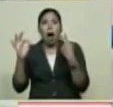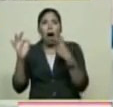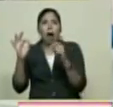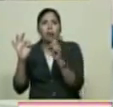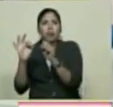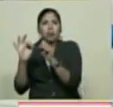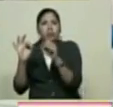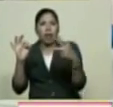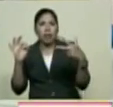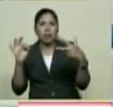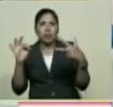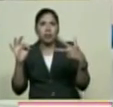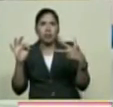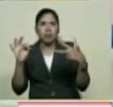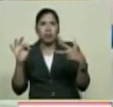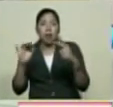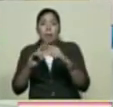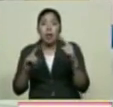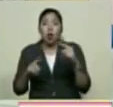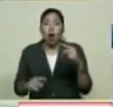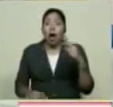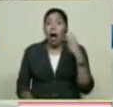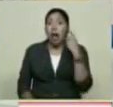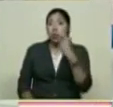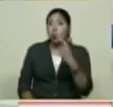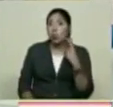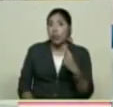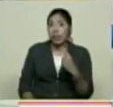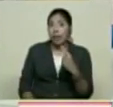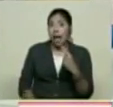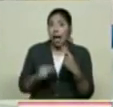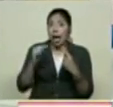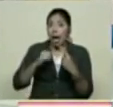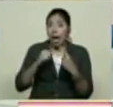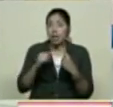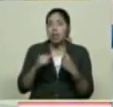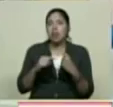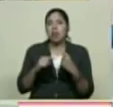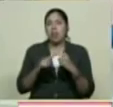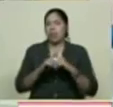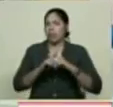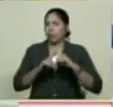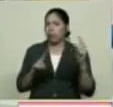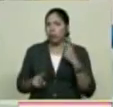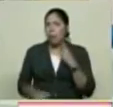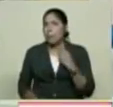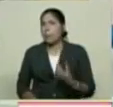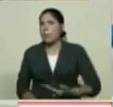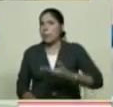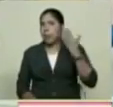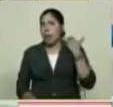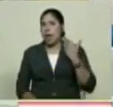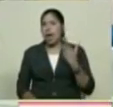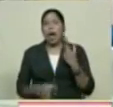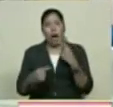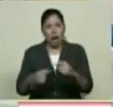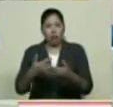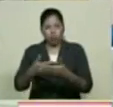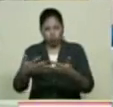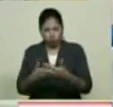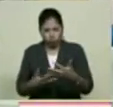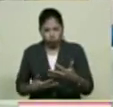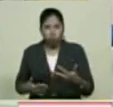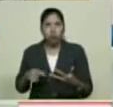Azulita como tal tiene mucho más años, ¿no? Antes, hay una ordenanza de 1853 con la